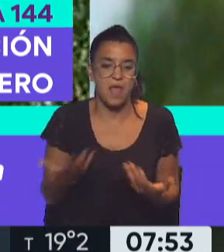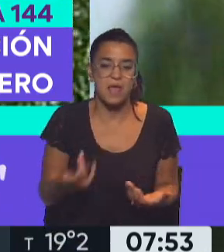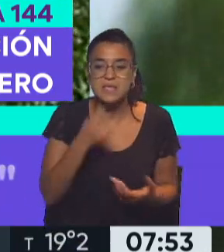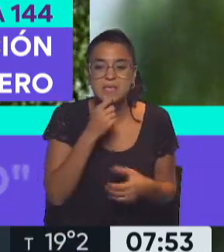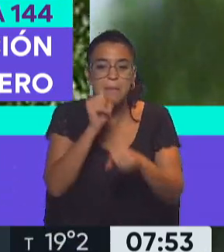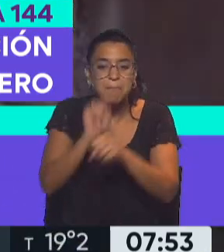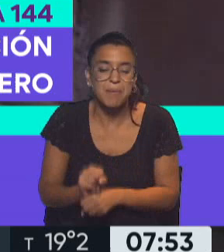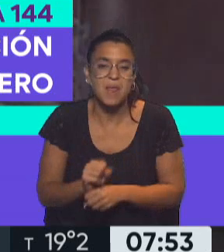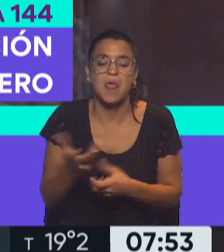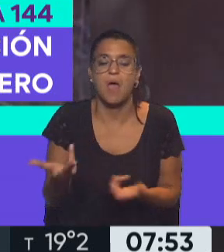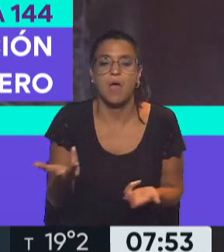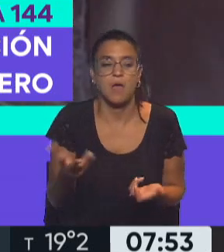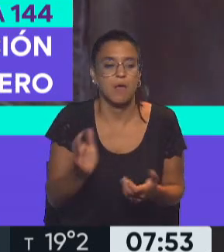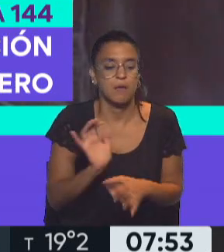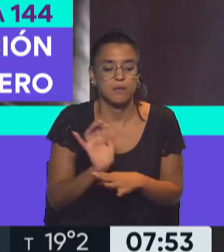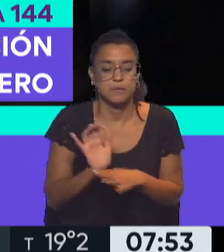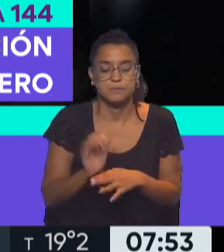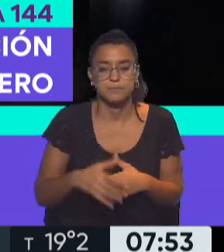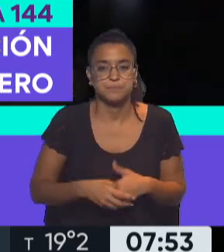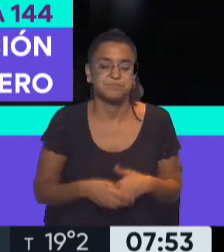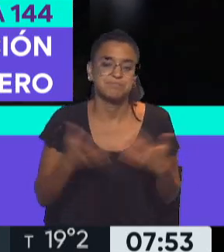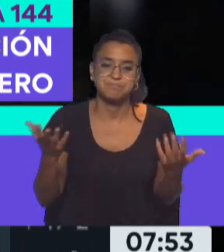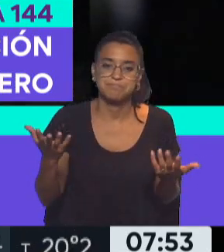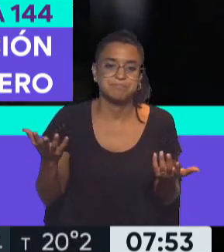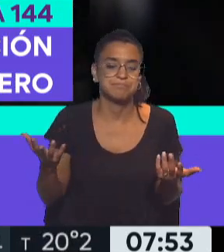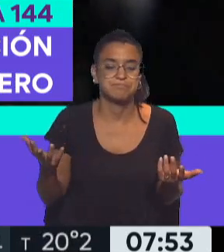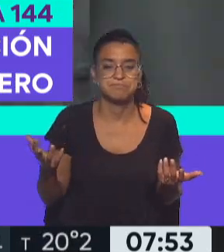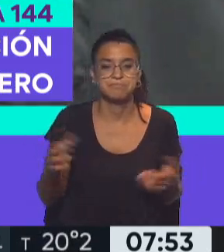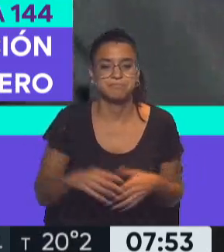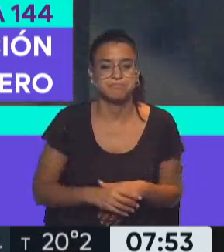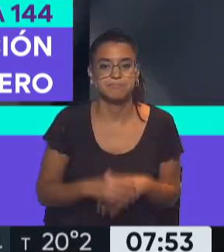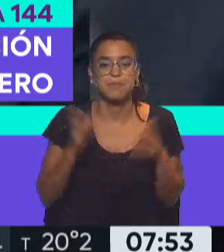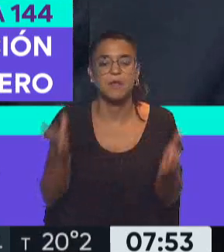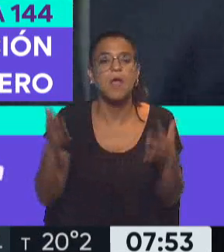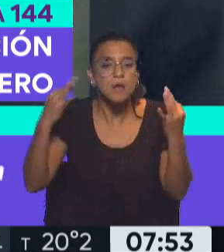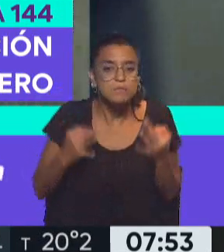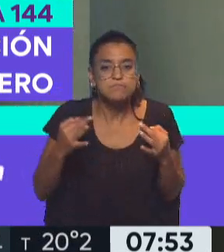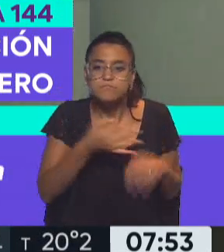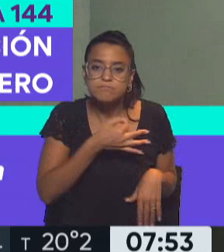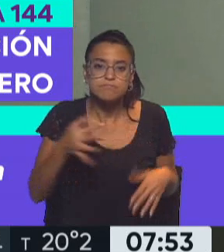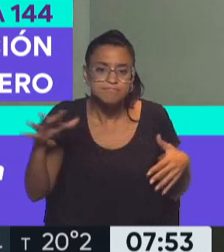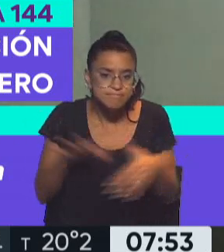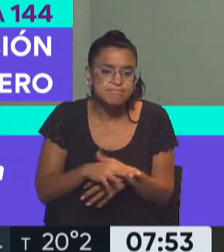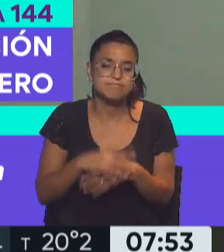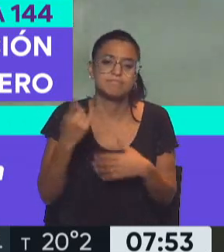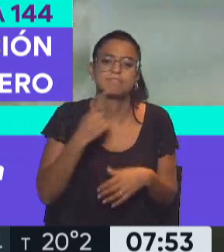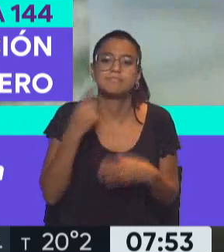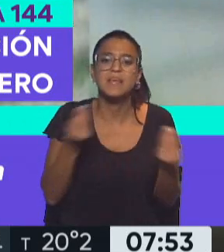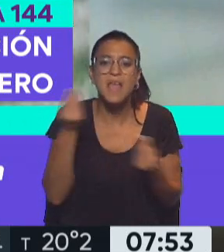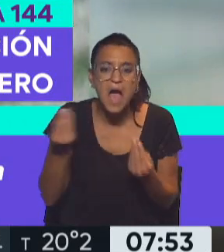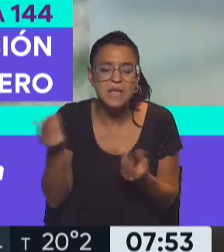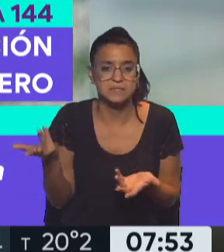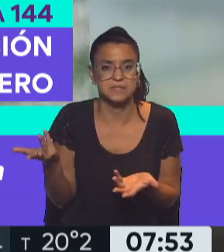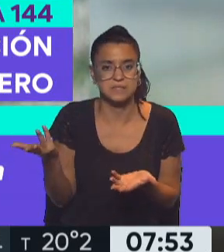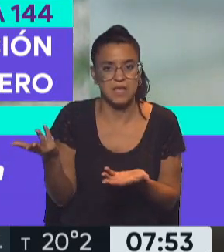penas sean, de alguna manera, que correspondan a lo que se hace.